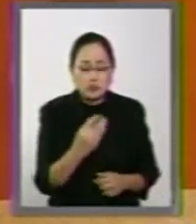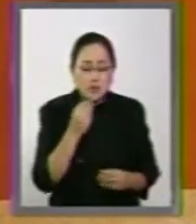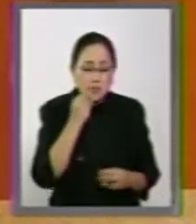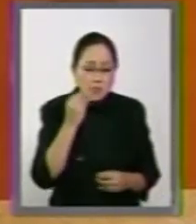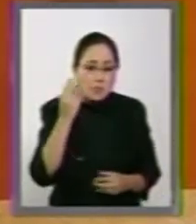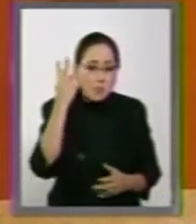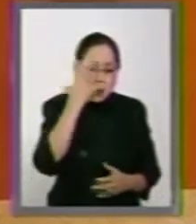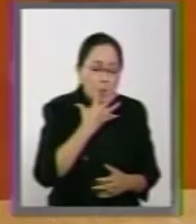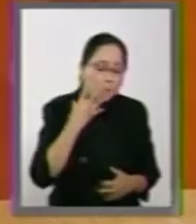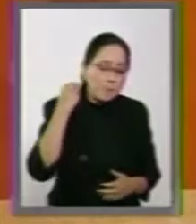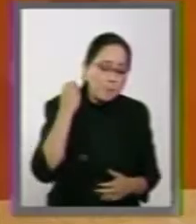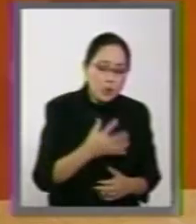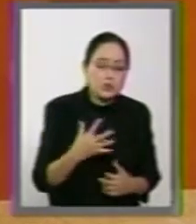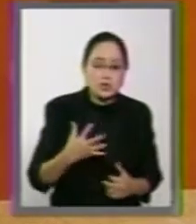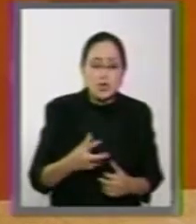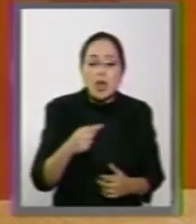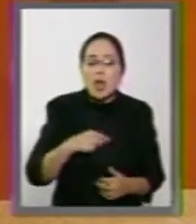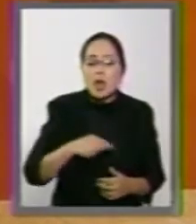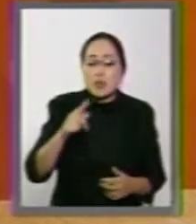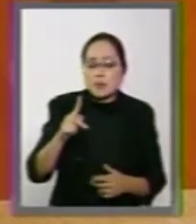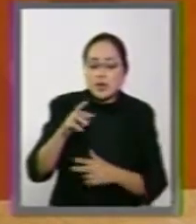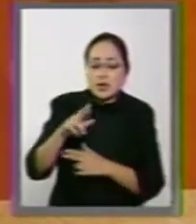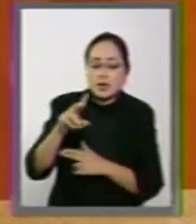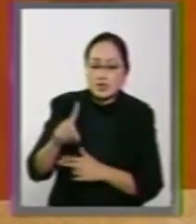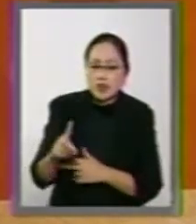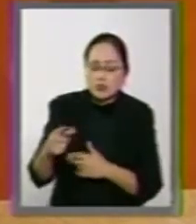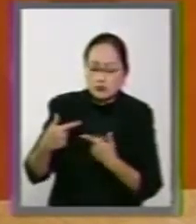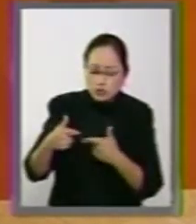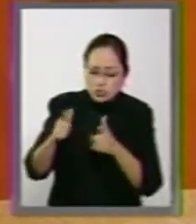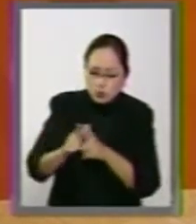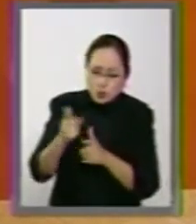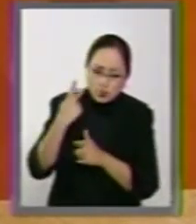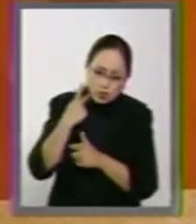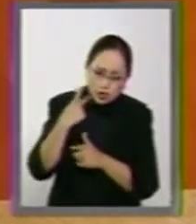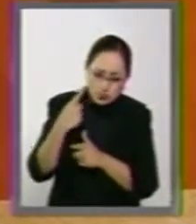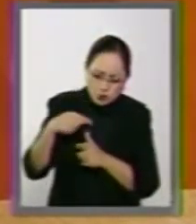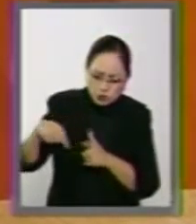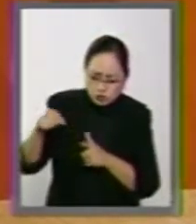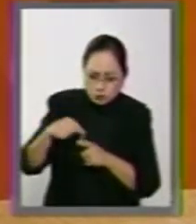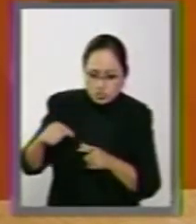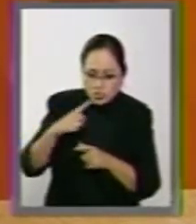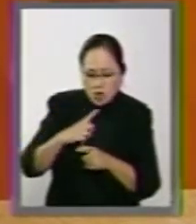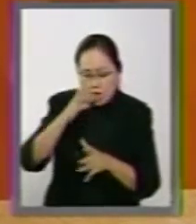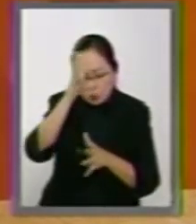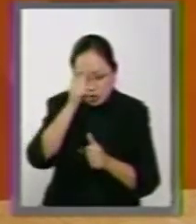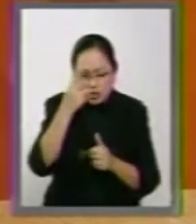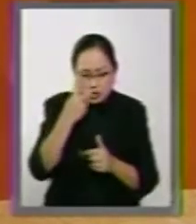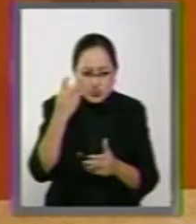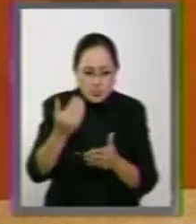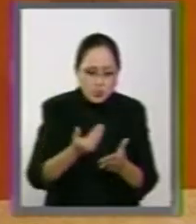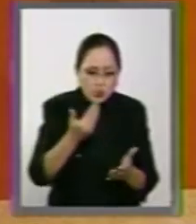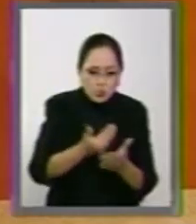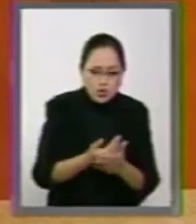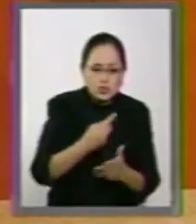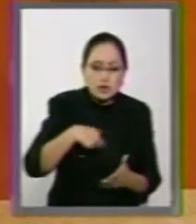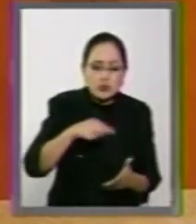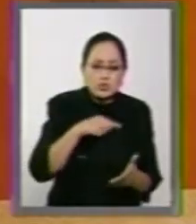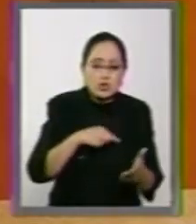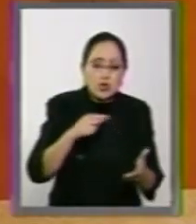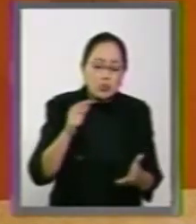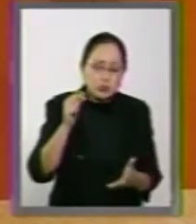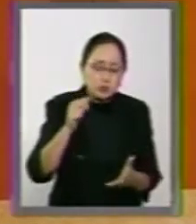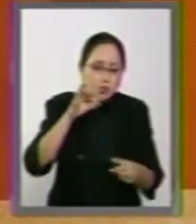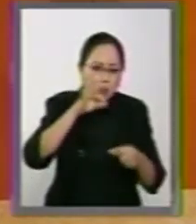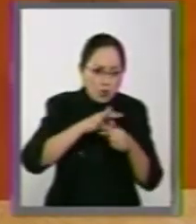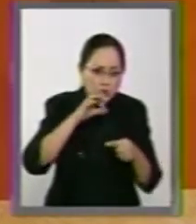Así es que desde el Partido de la Revolución Democrática estamos de acuerdo con esta propuesta y estaremos a favor